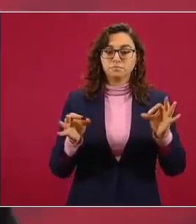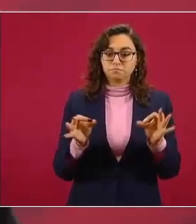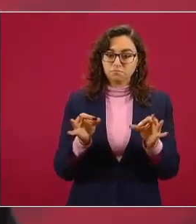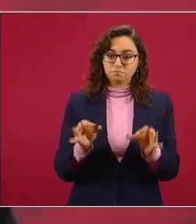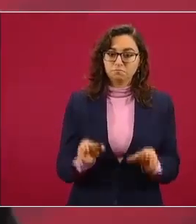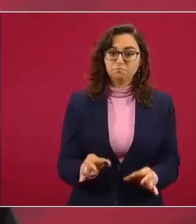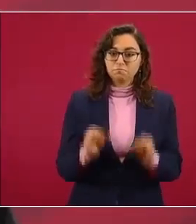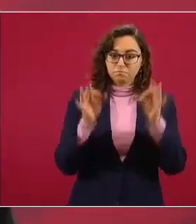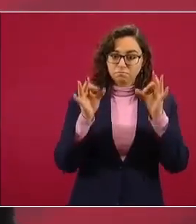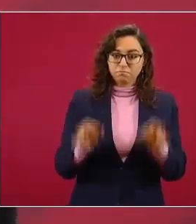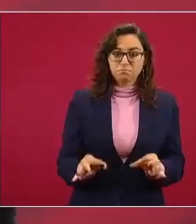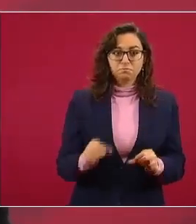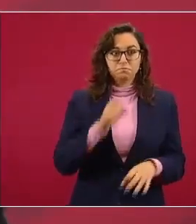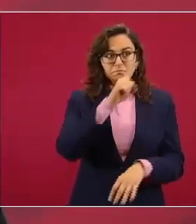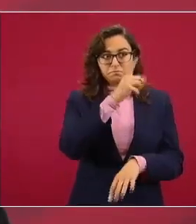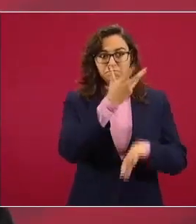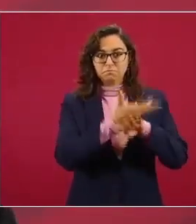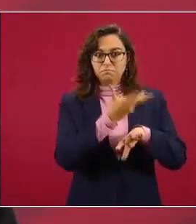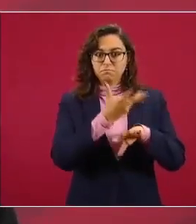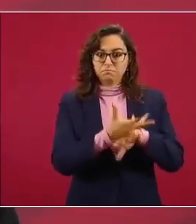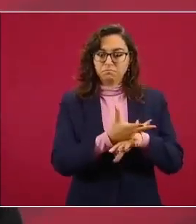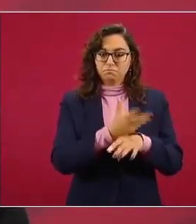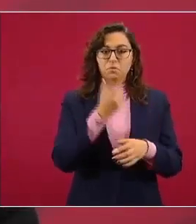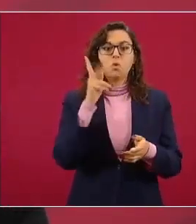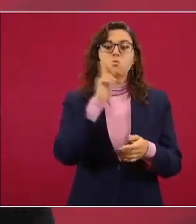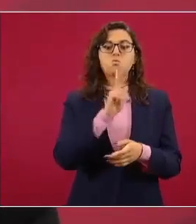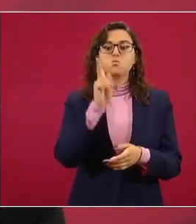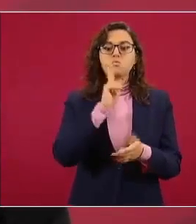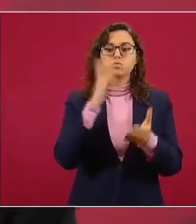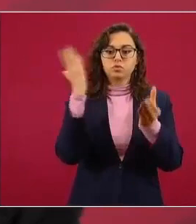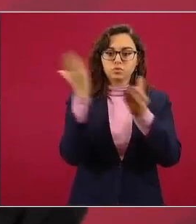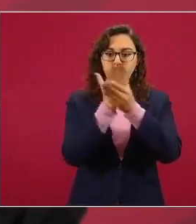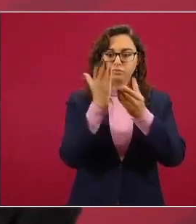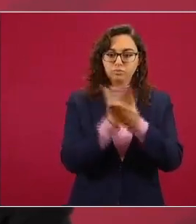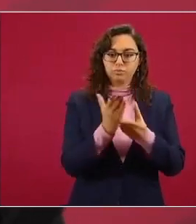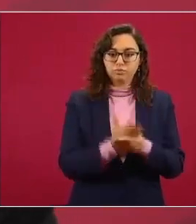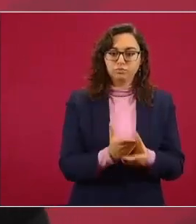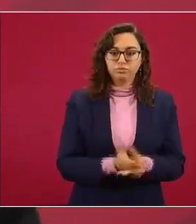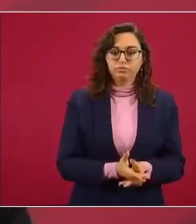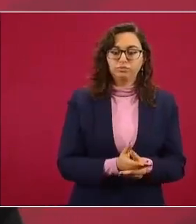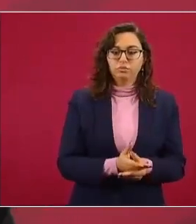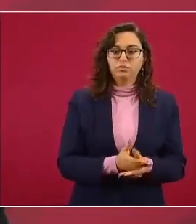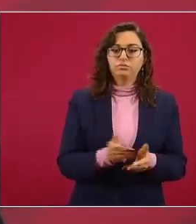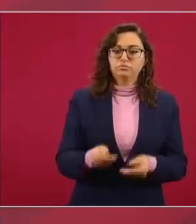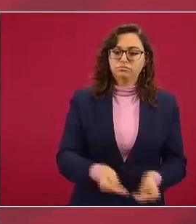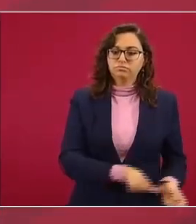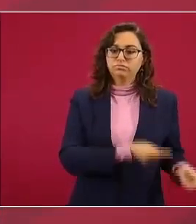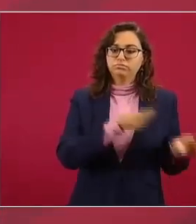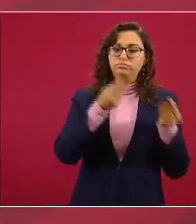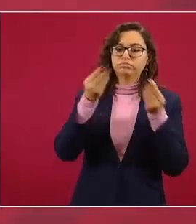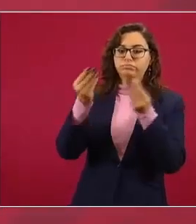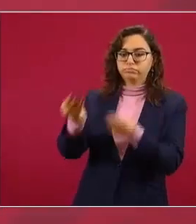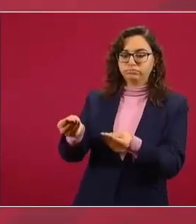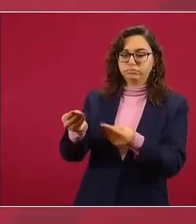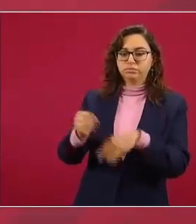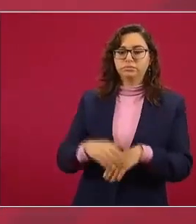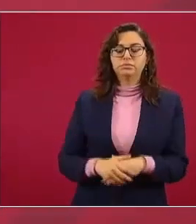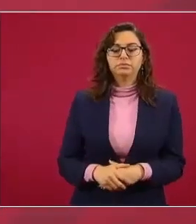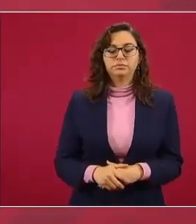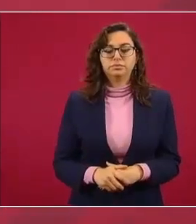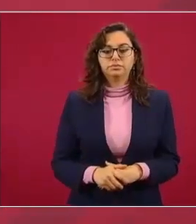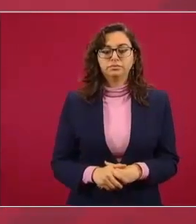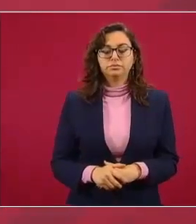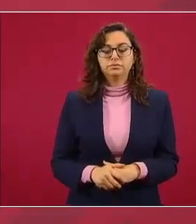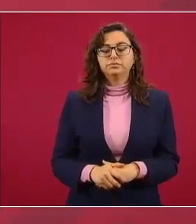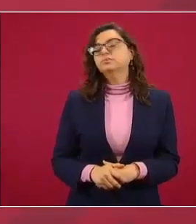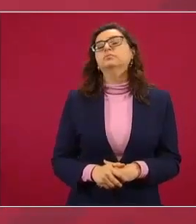la evidencia del caso mediante valija diplomática de conformidad